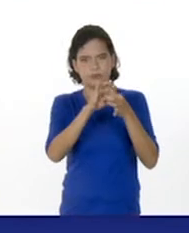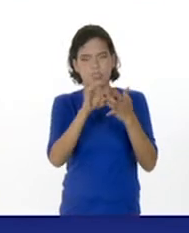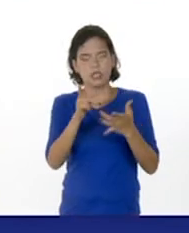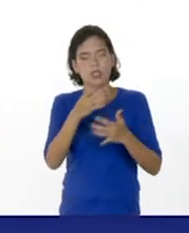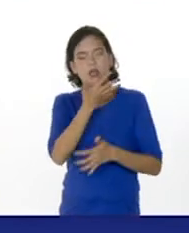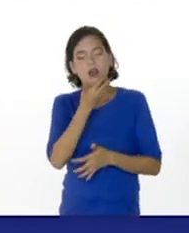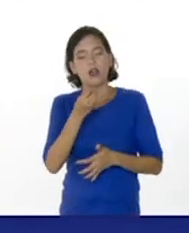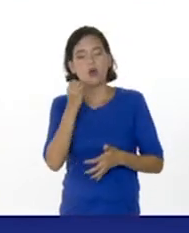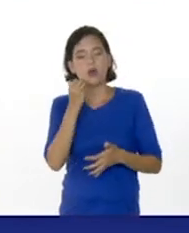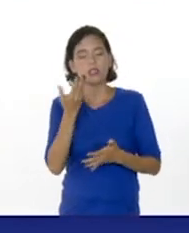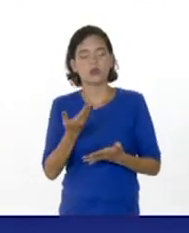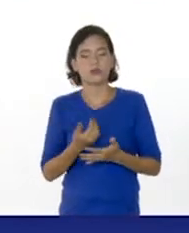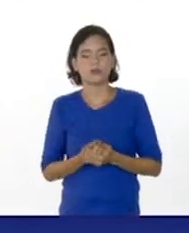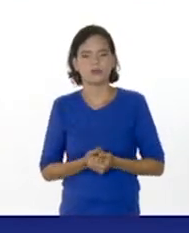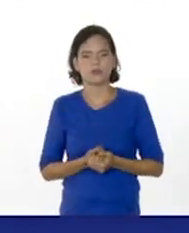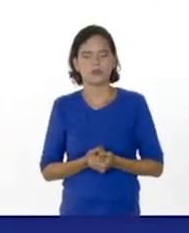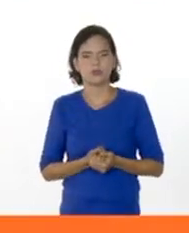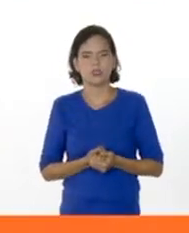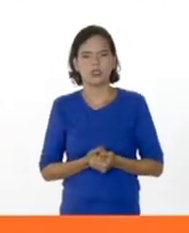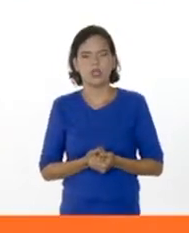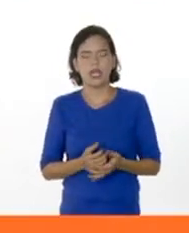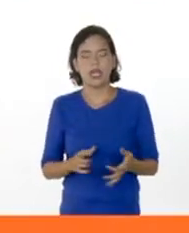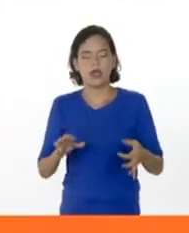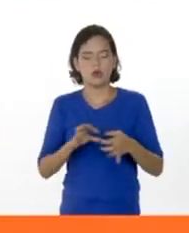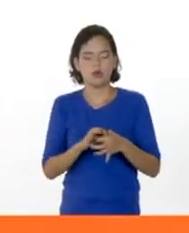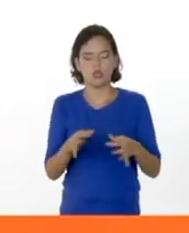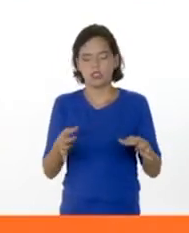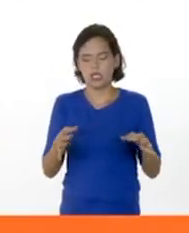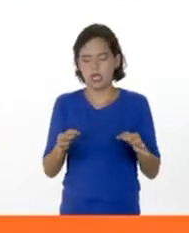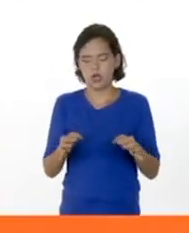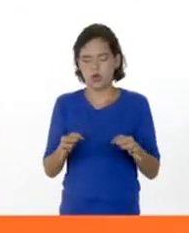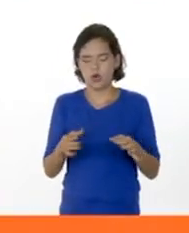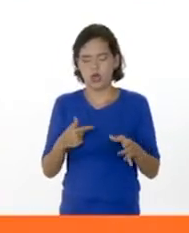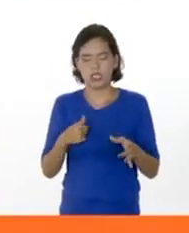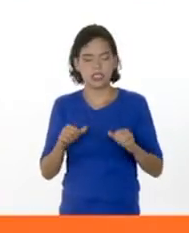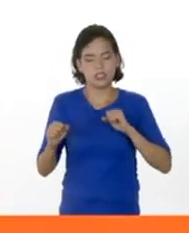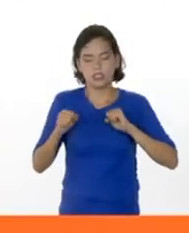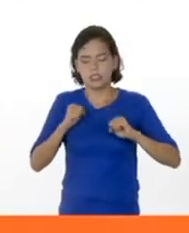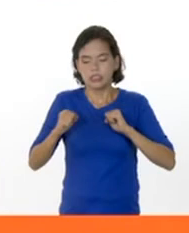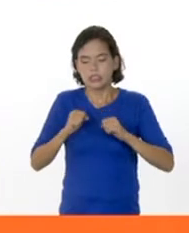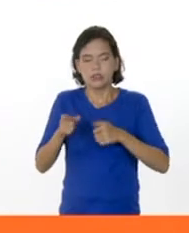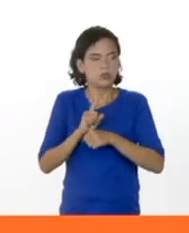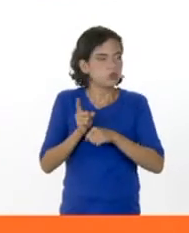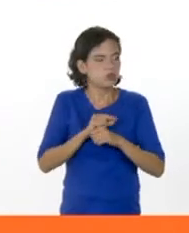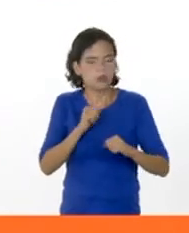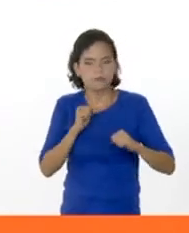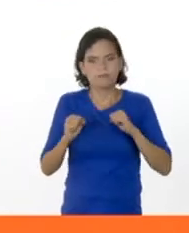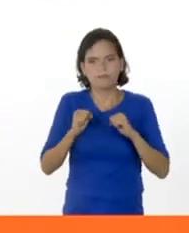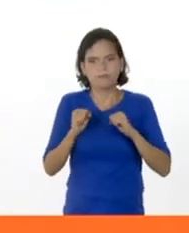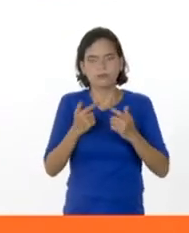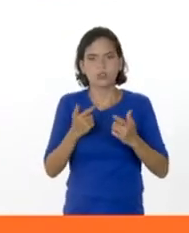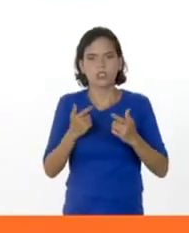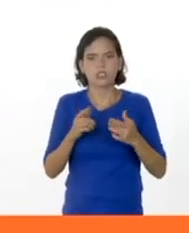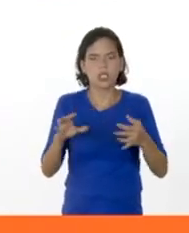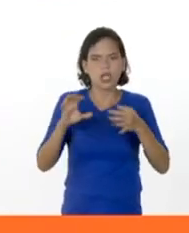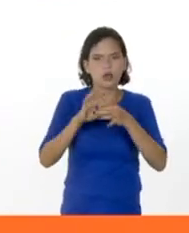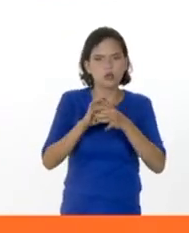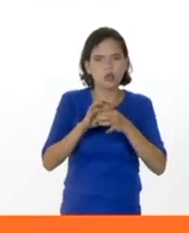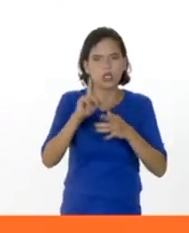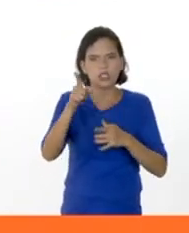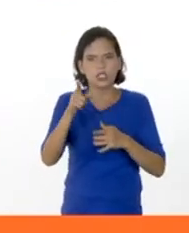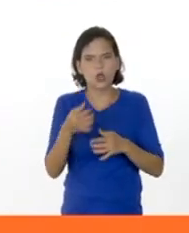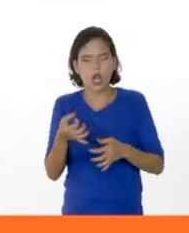adolescencia, las neuronas están 100% activas, es decir, la conexión entre una